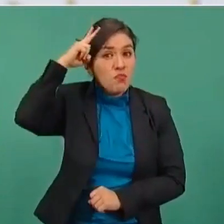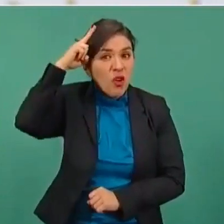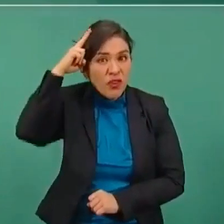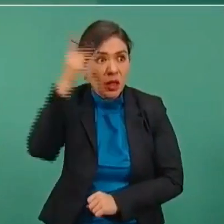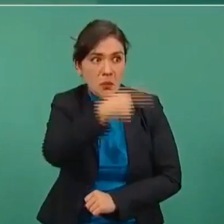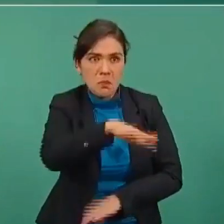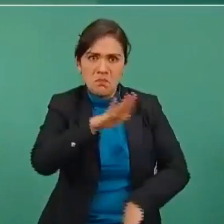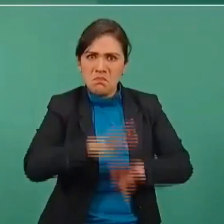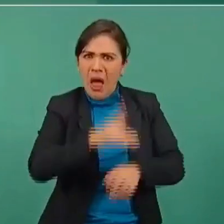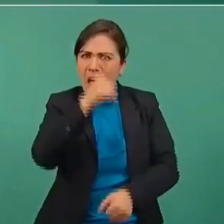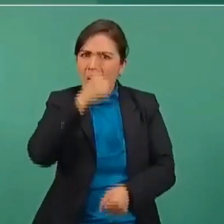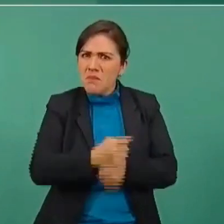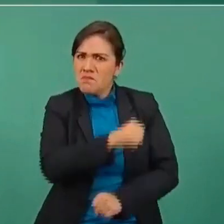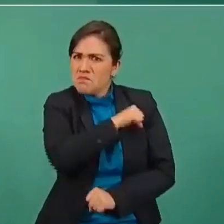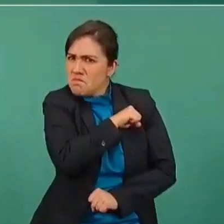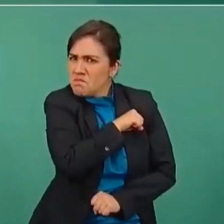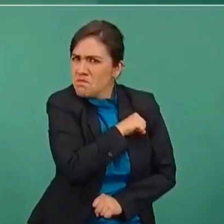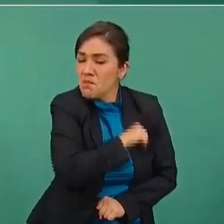sanguinarios,